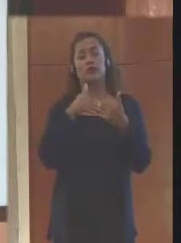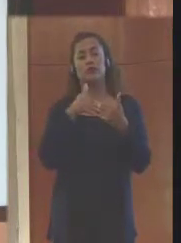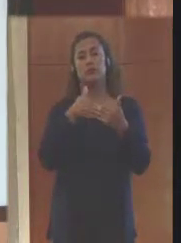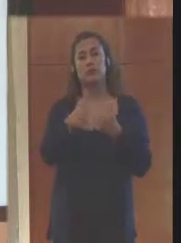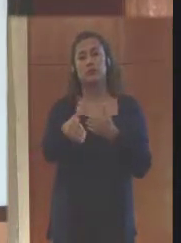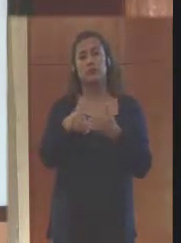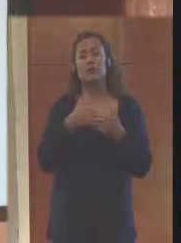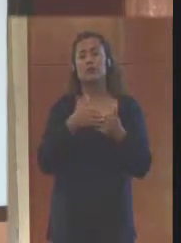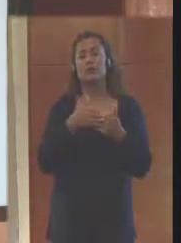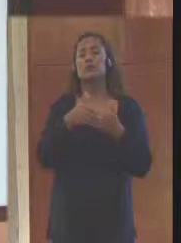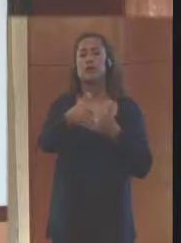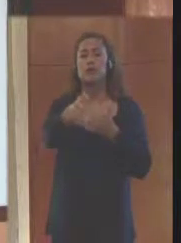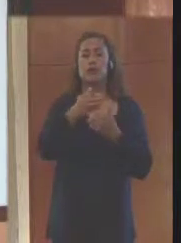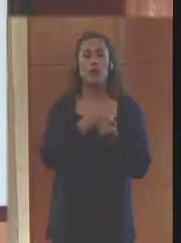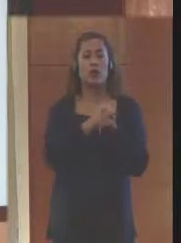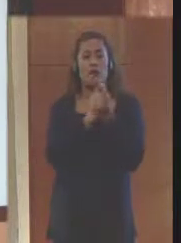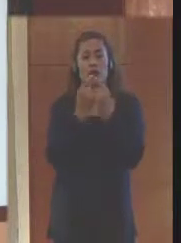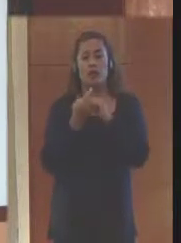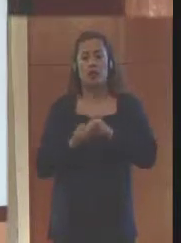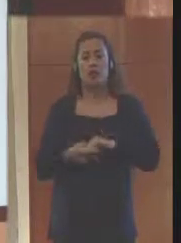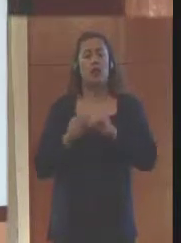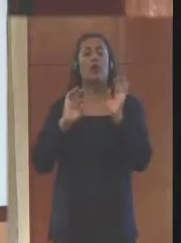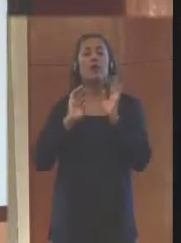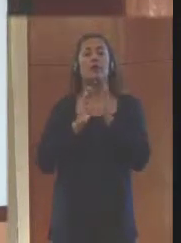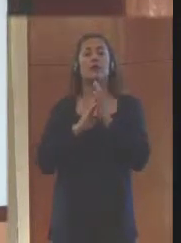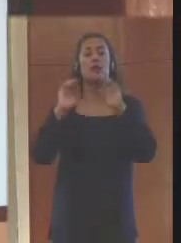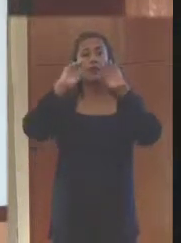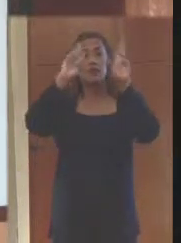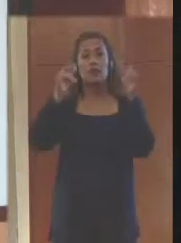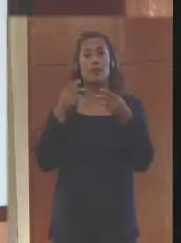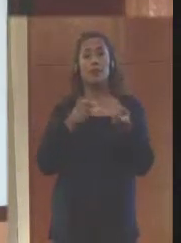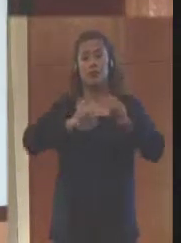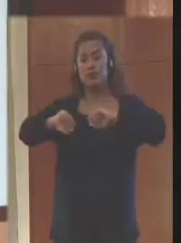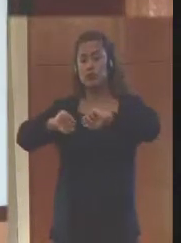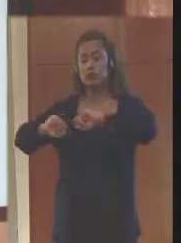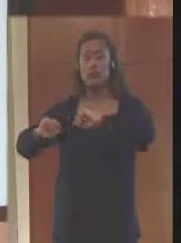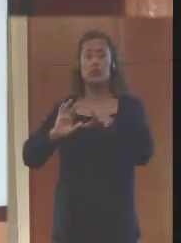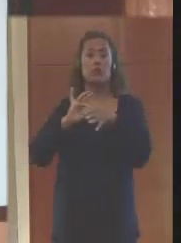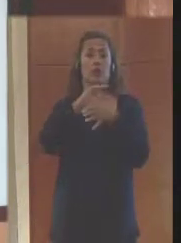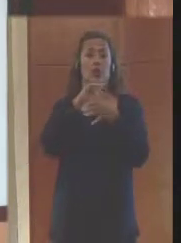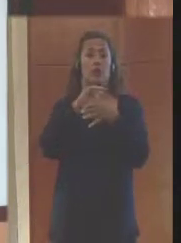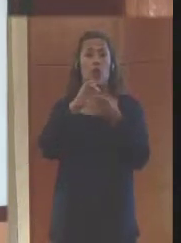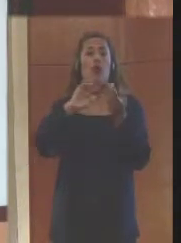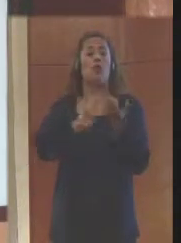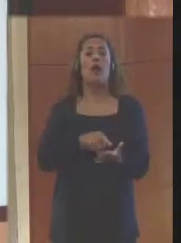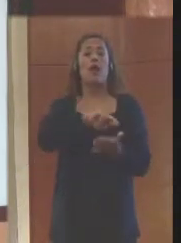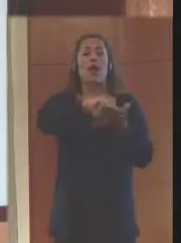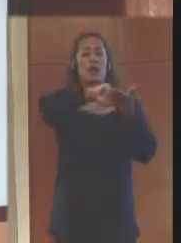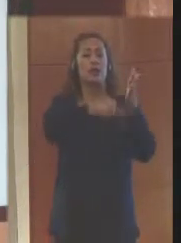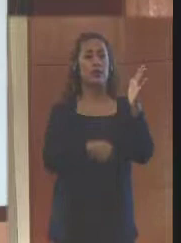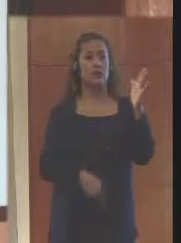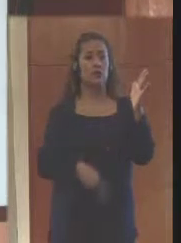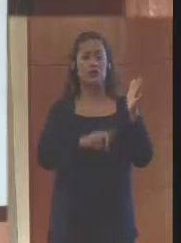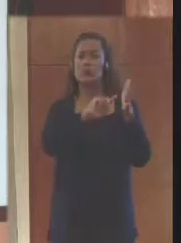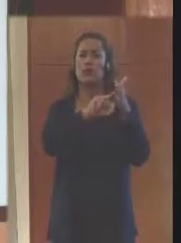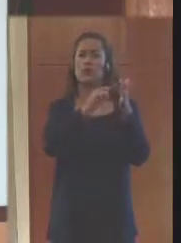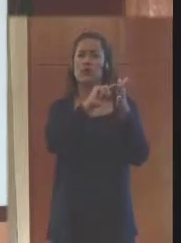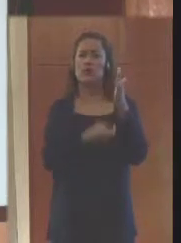cambio en nuestro Sistema Nacional de Gestión de Riesgo con una resolución. Y esta